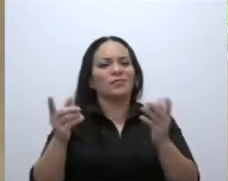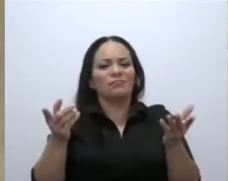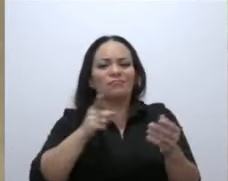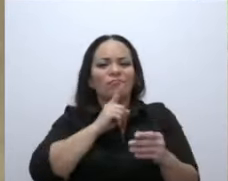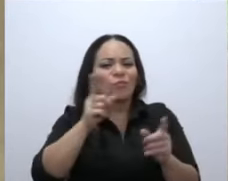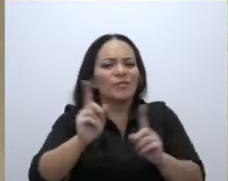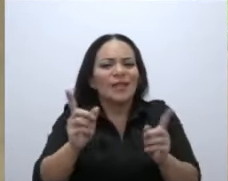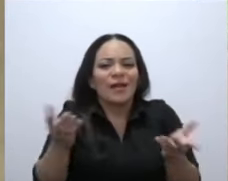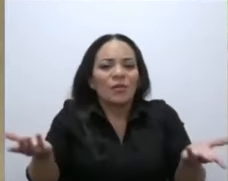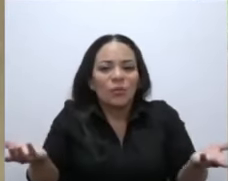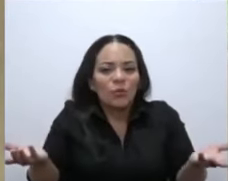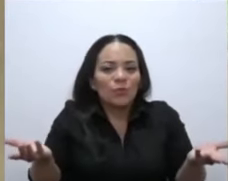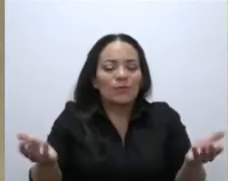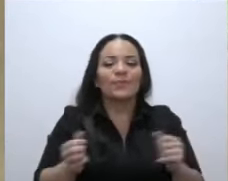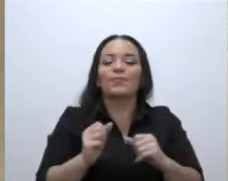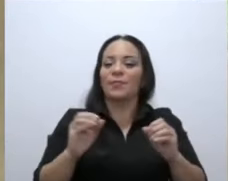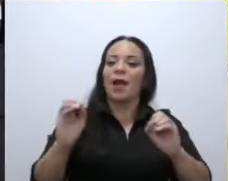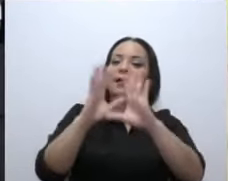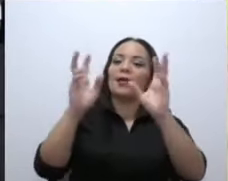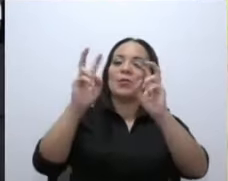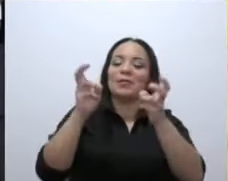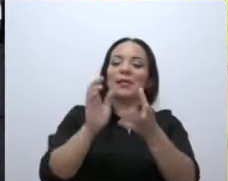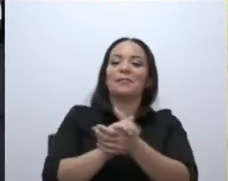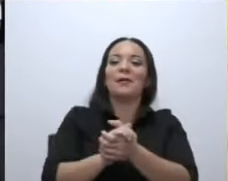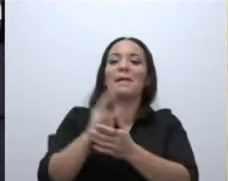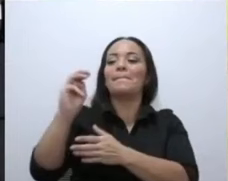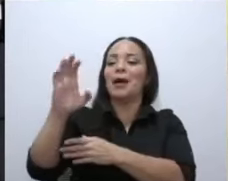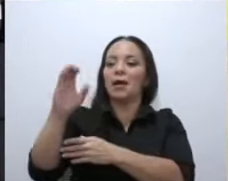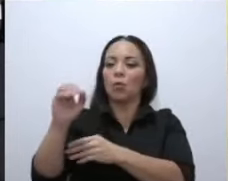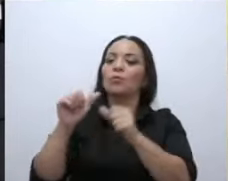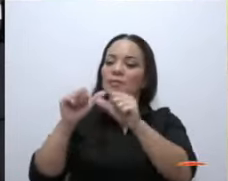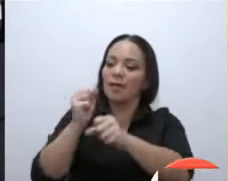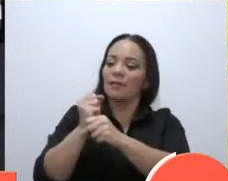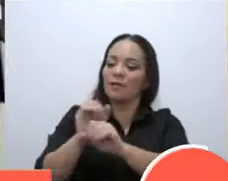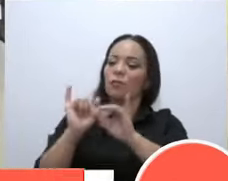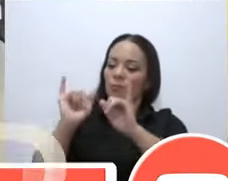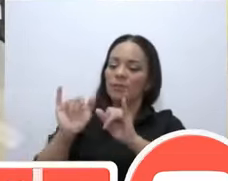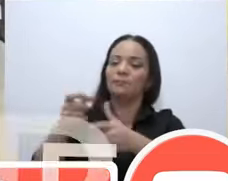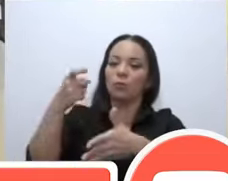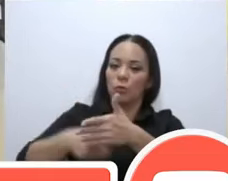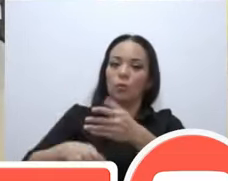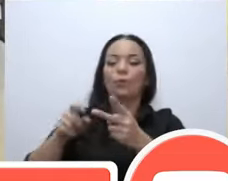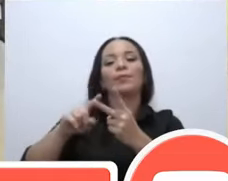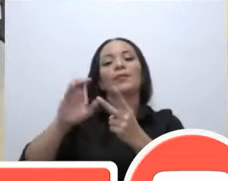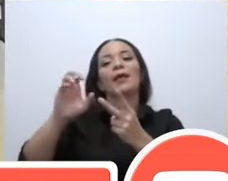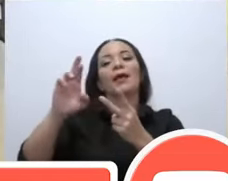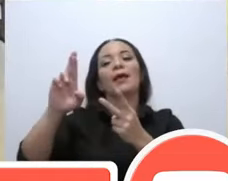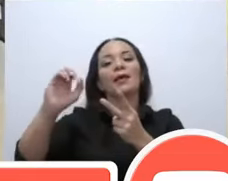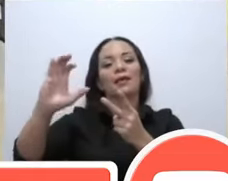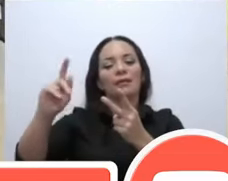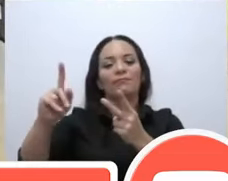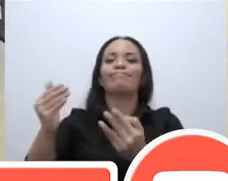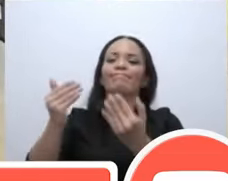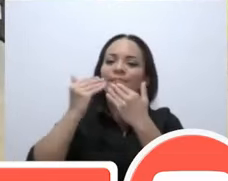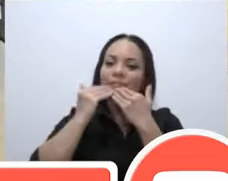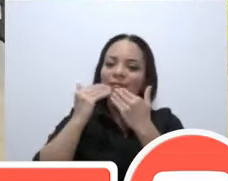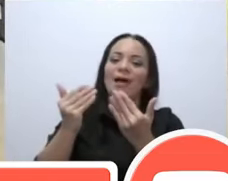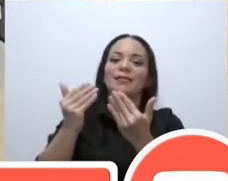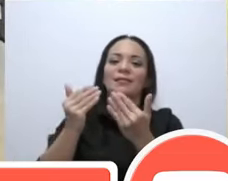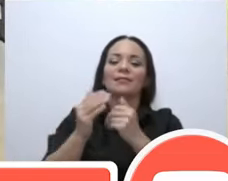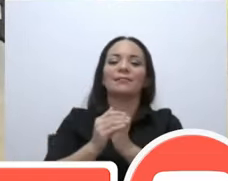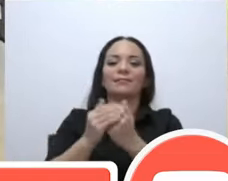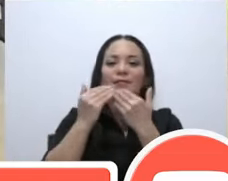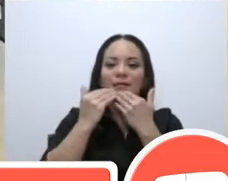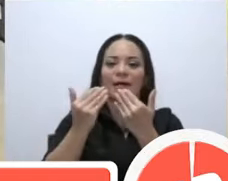Aclarado el punto, don Marco siga trabajando así duro. Don Erick, le doy las gracias, perdón que me quede aquí en el